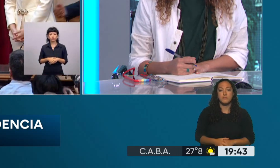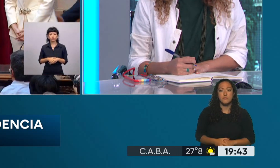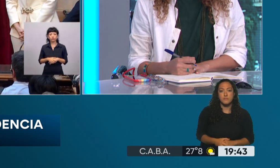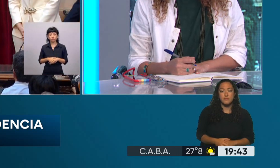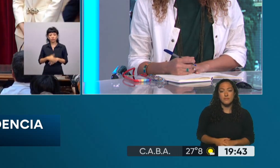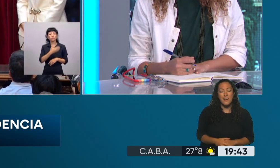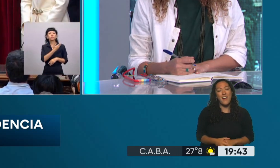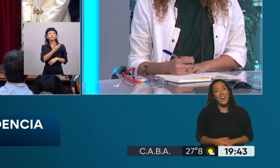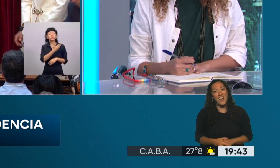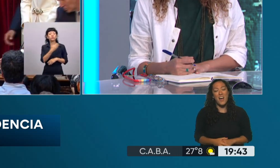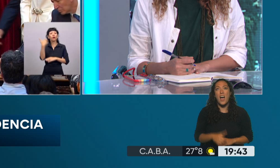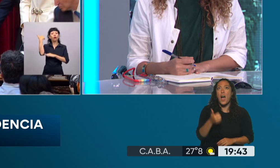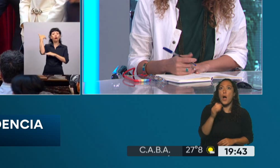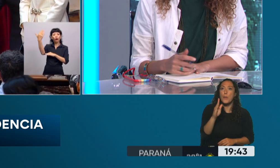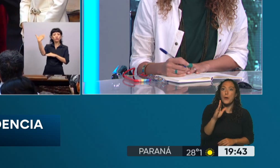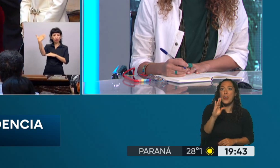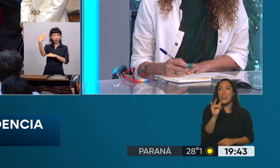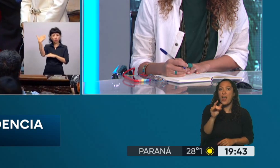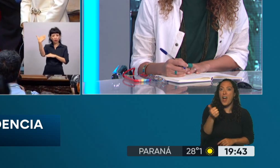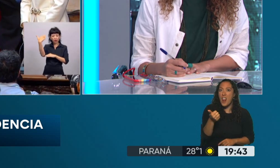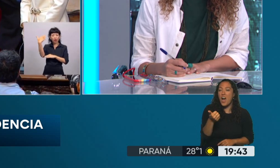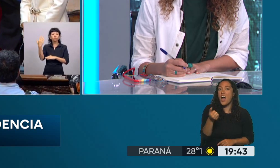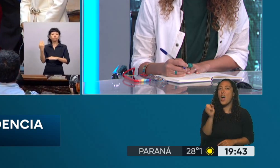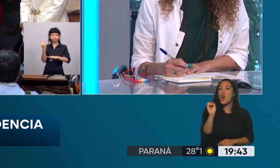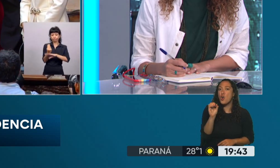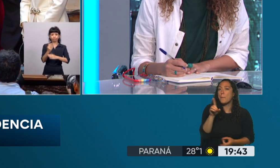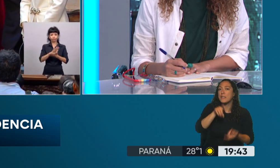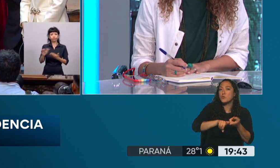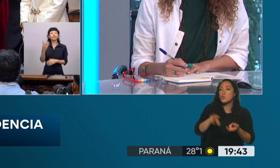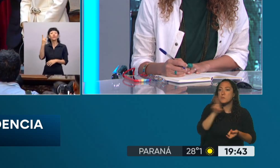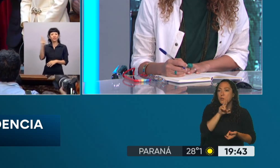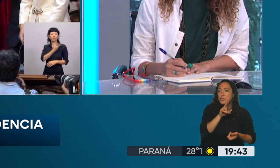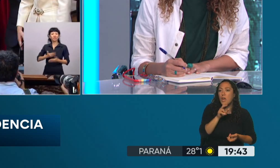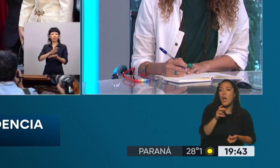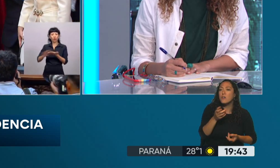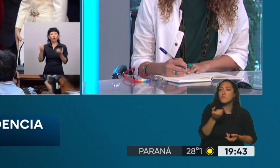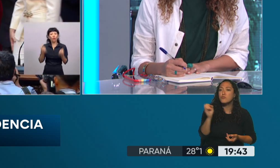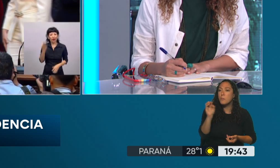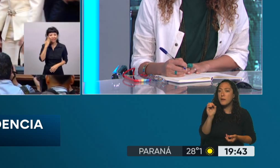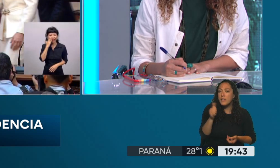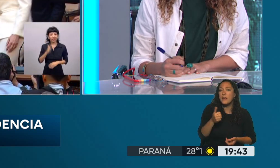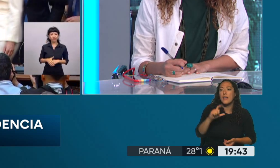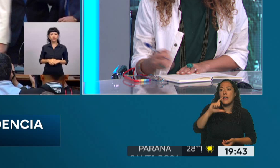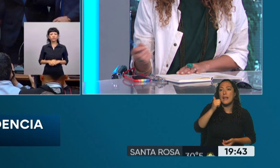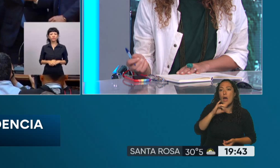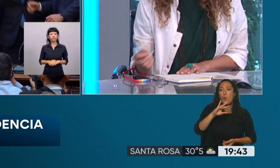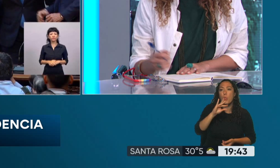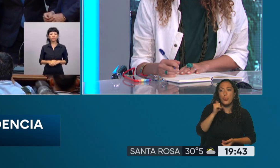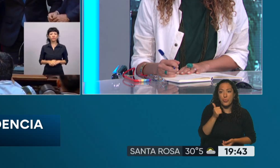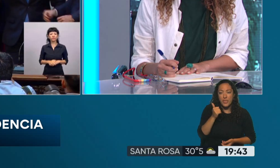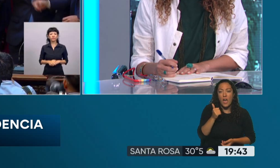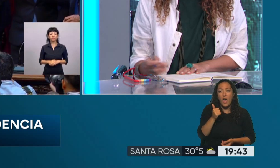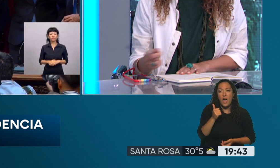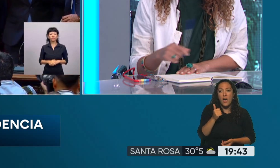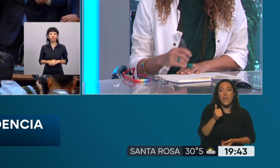nuevos. ¿Qué cosa es el tema de Abdala? ¿Cuál es el nombre de la esposa? Claudia Abdala Ledesma de Zamora,